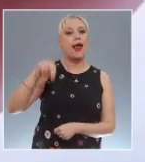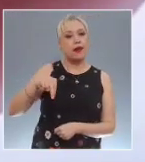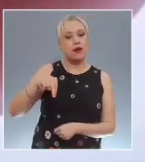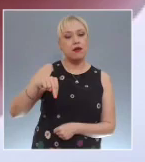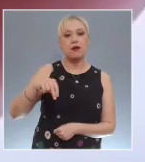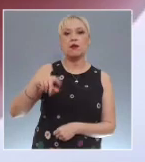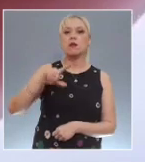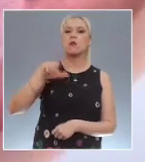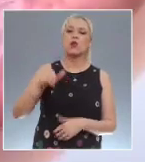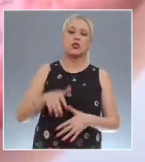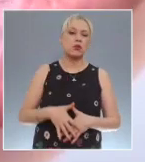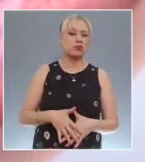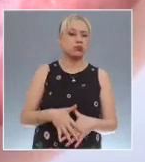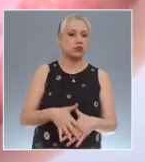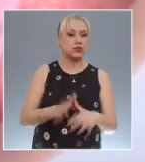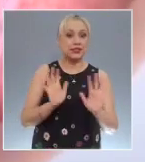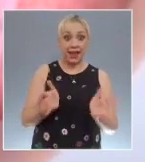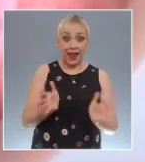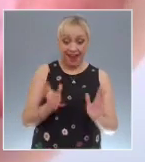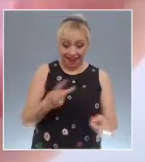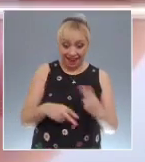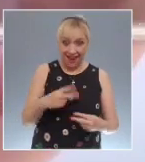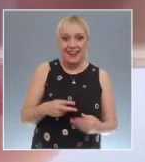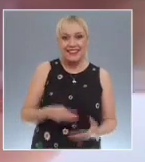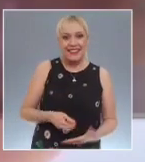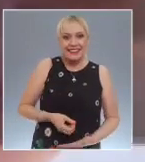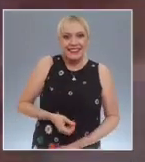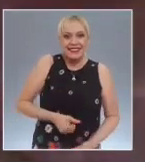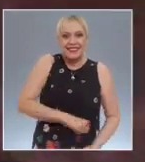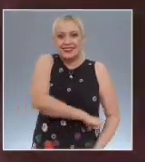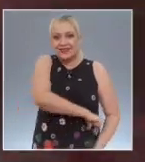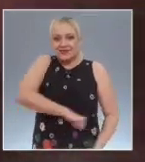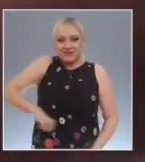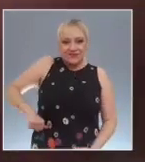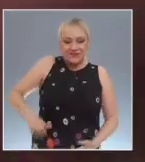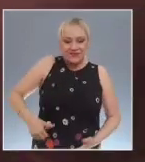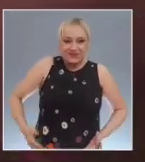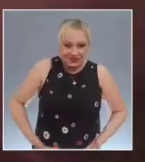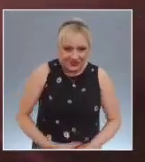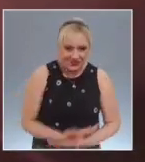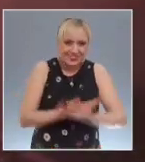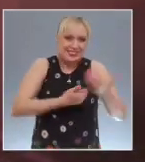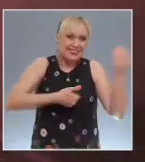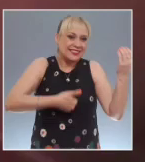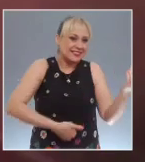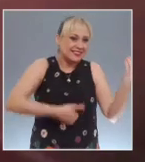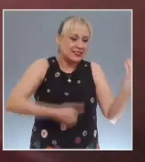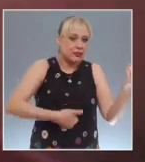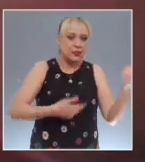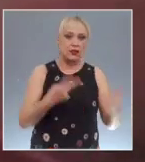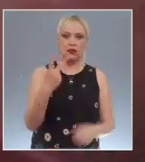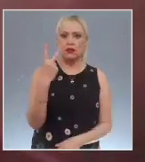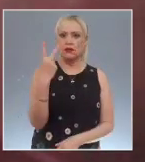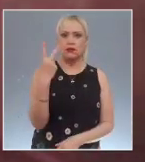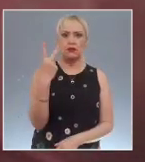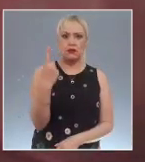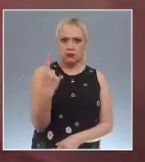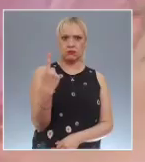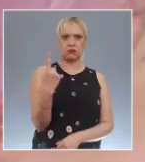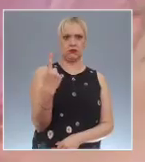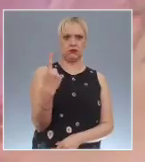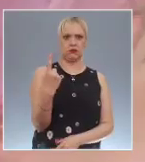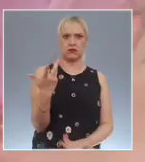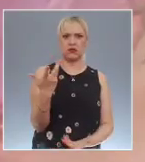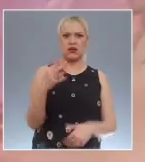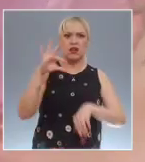Guadalupe advirtió mucho movimiento, música a volumen muy alto en el quirófano, así como la entrada y salida de personal médico sin que le